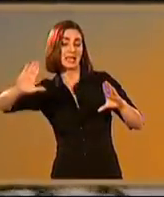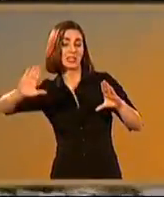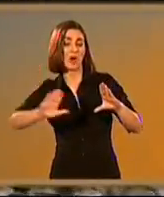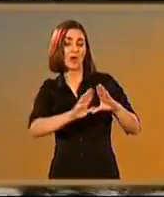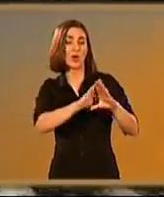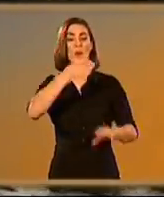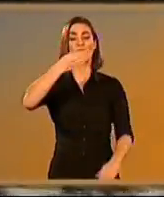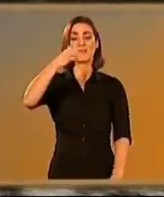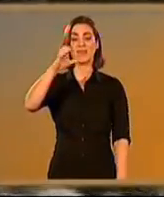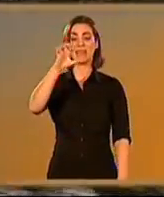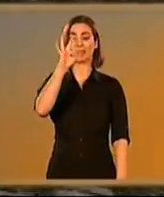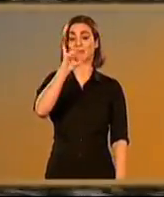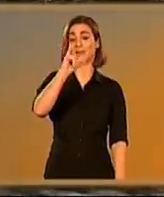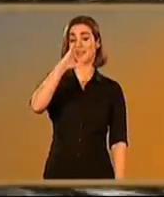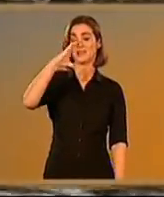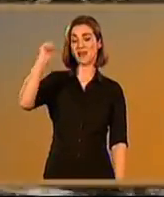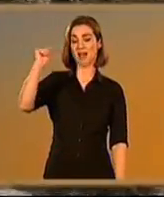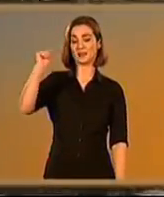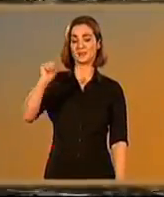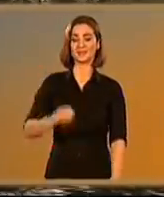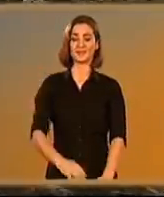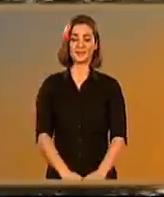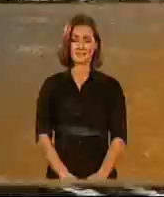el Betis, que daría origen a su nombre.